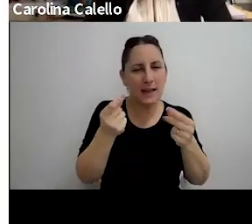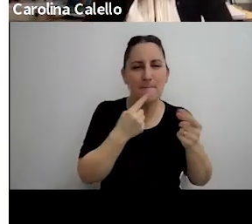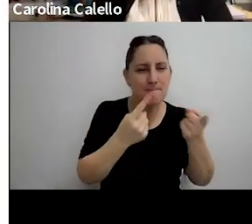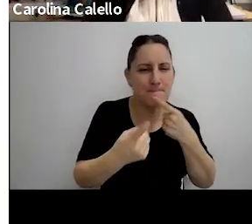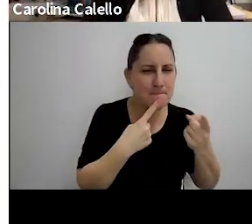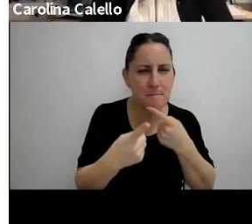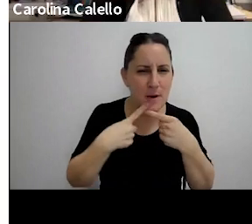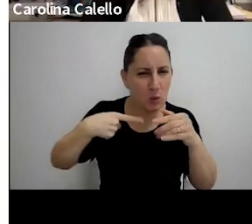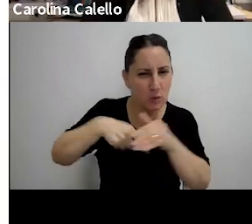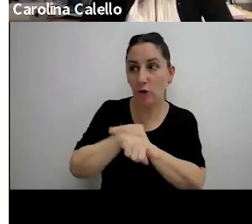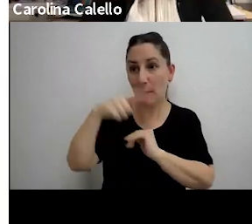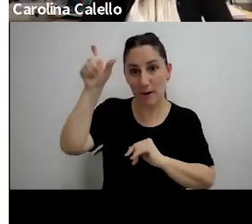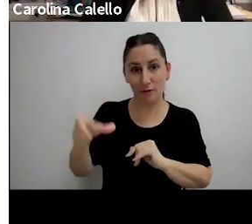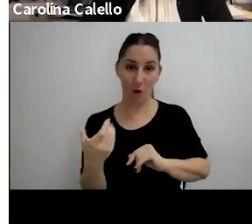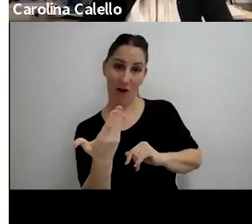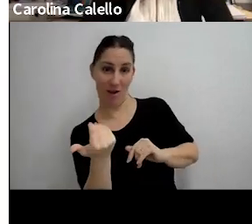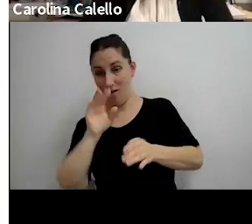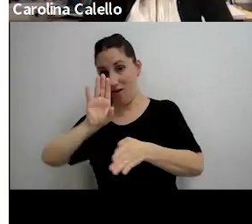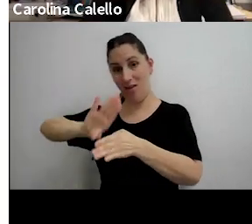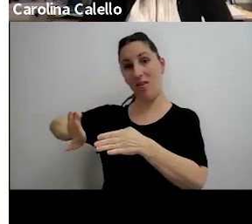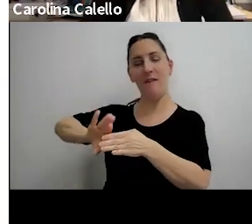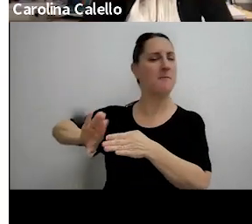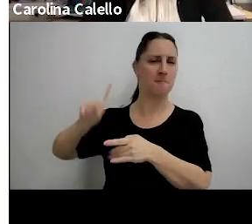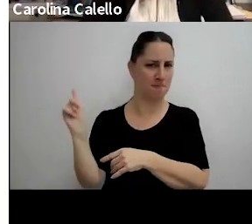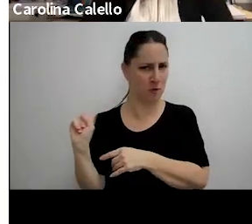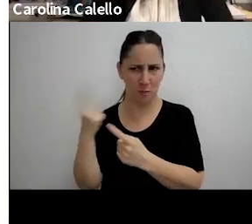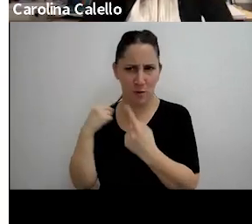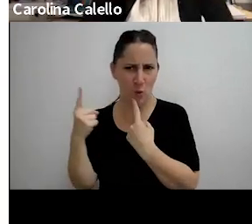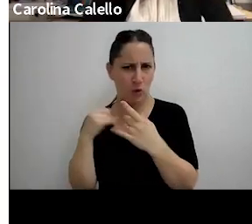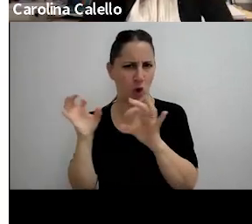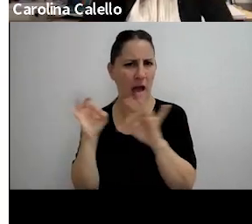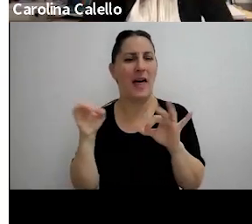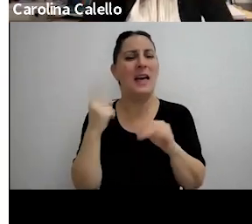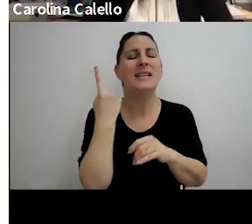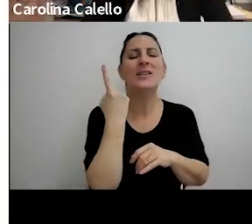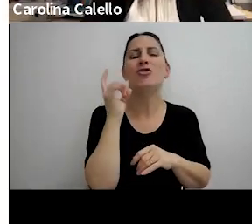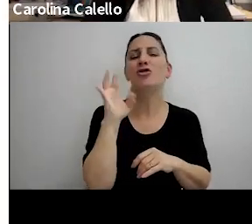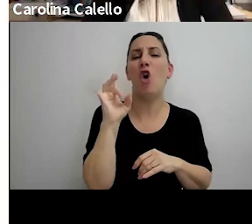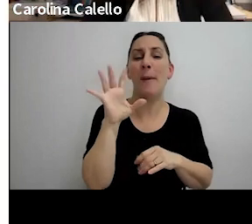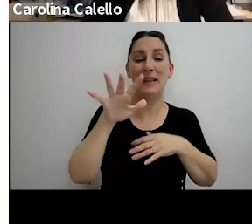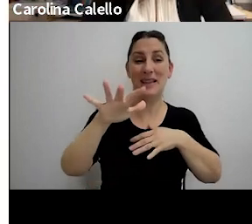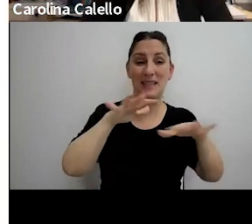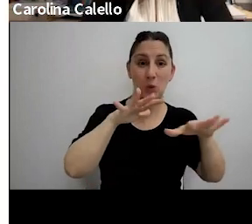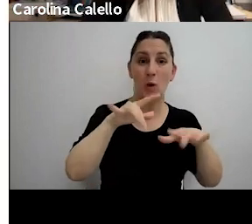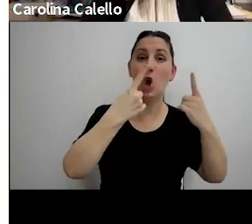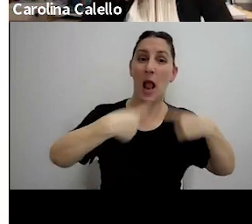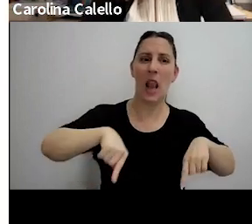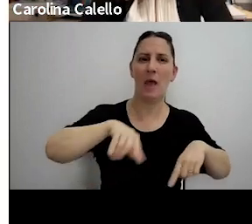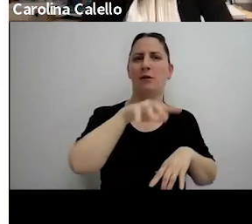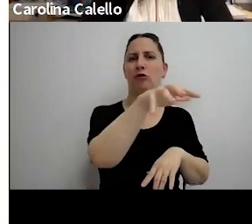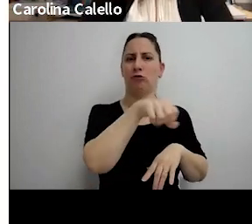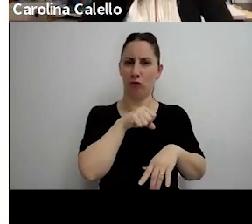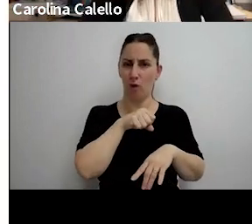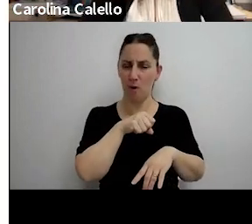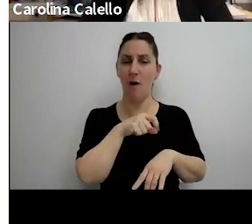el otro acreedor o en el deudor sino que se había tomado ese solo elemento y a partir de ahí